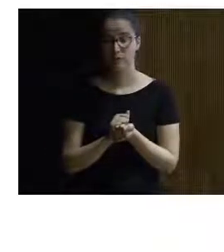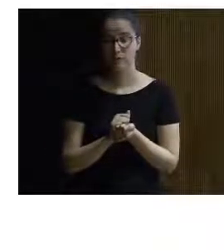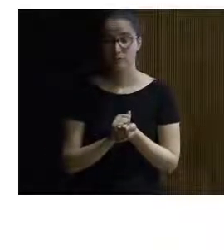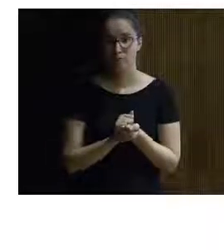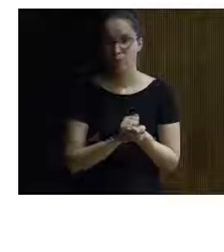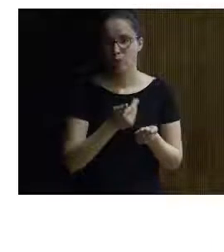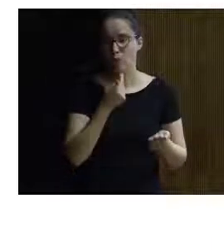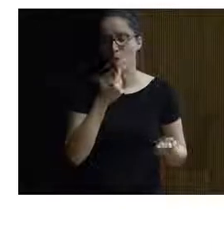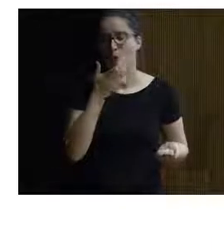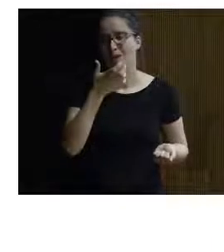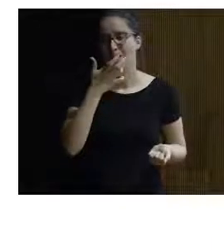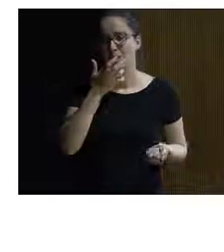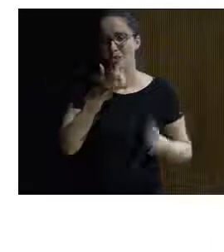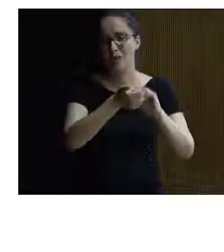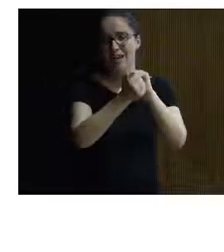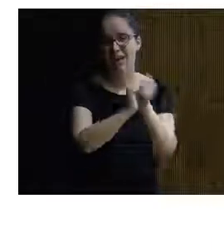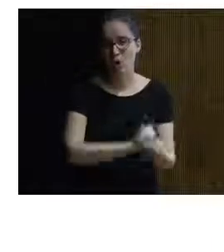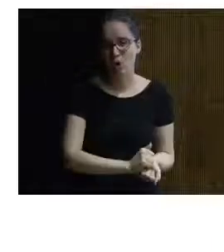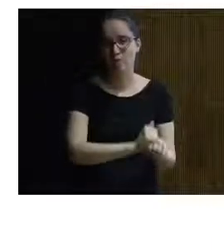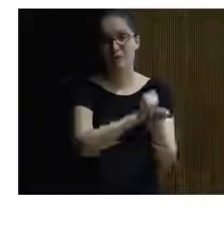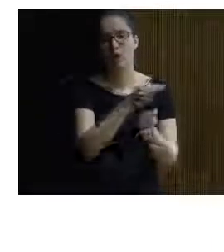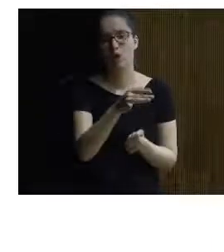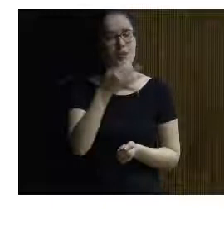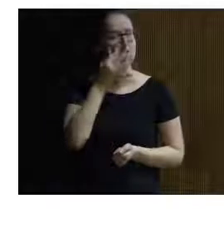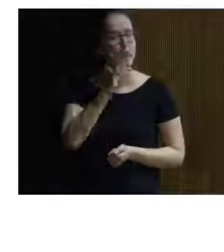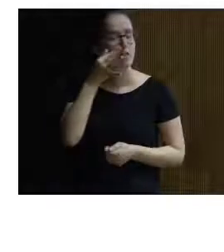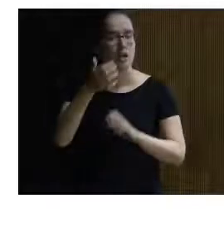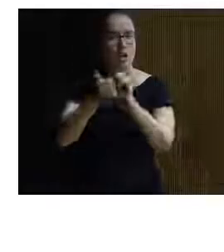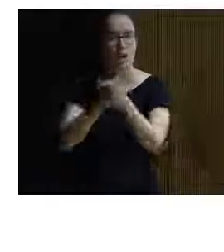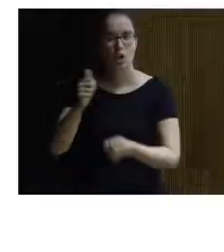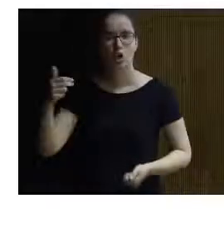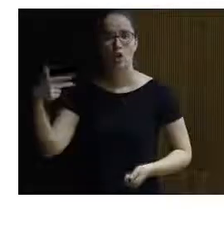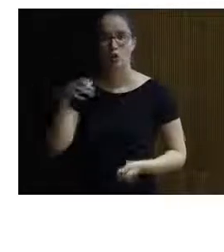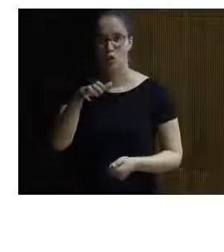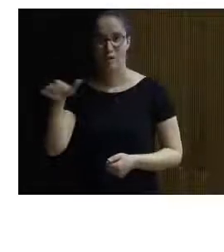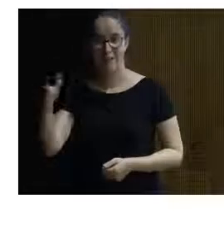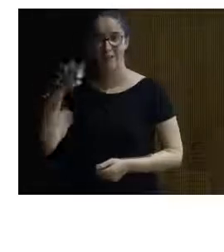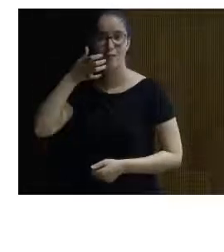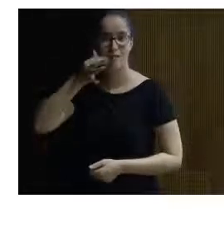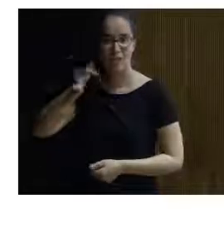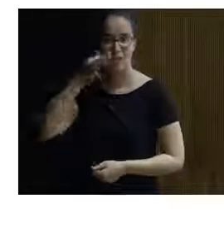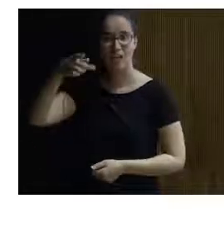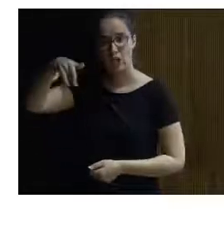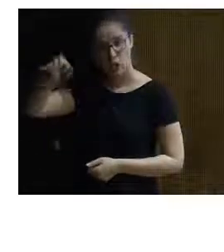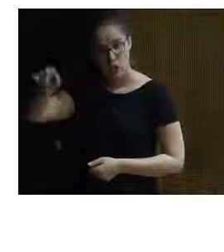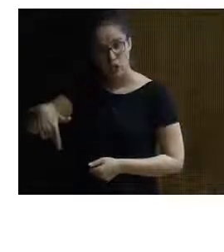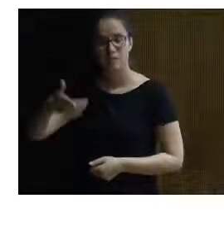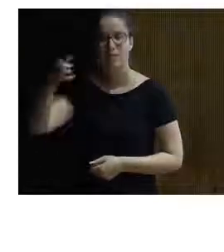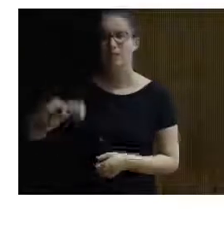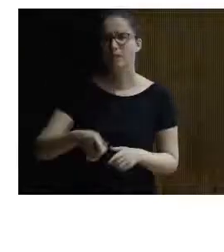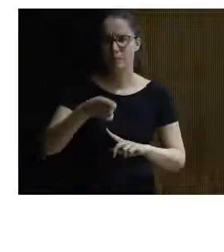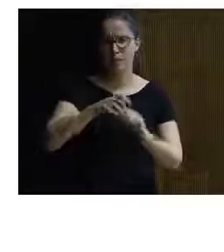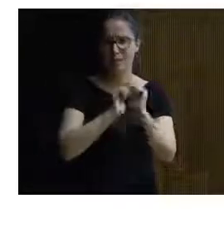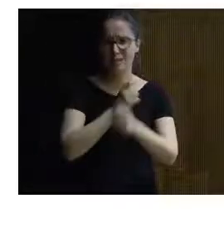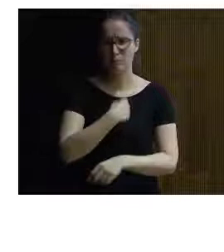conjuntos como puede ser la réplica de Lascaux de Francia la réplica de Chauvet también francesa NIO y luego ya réplicas